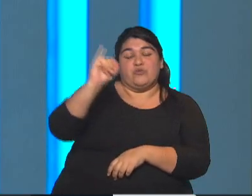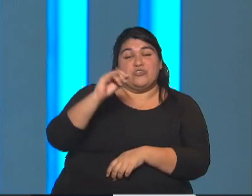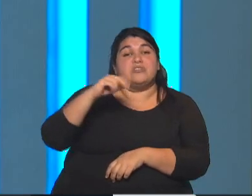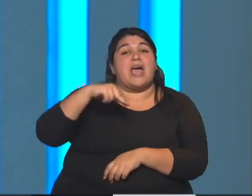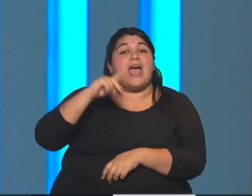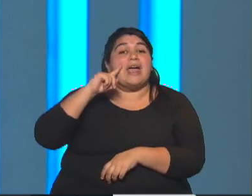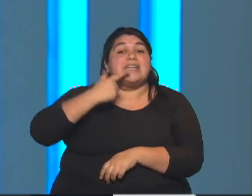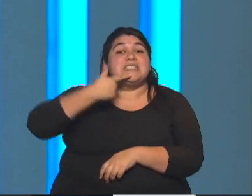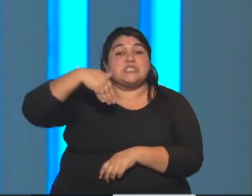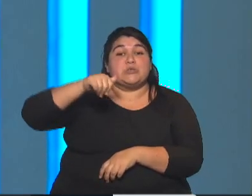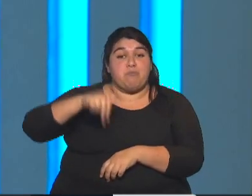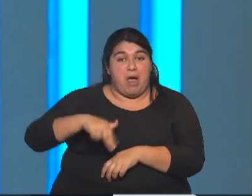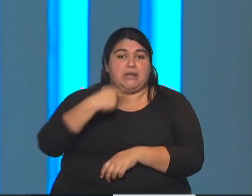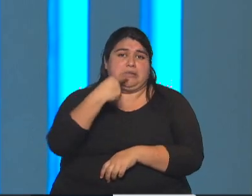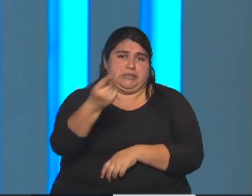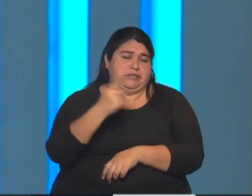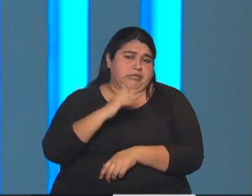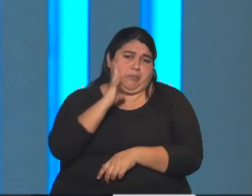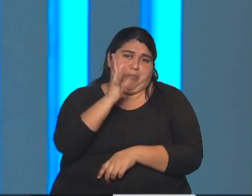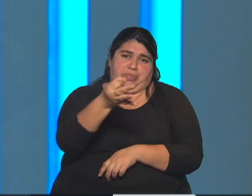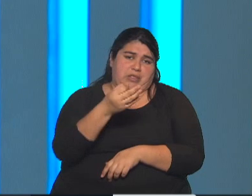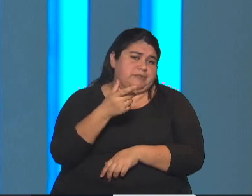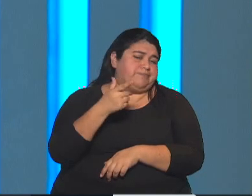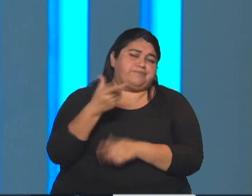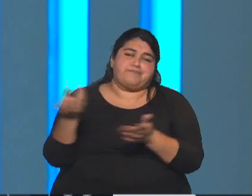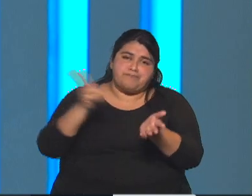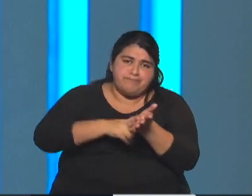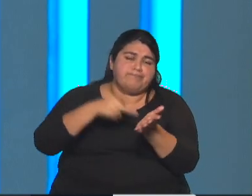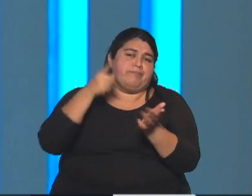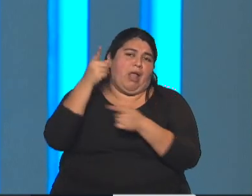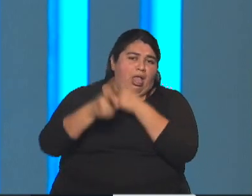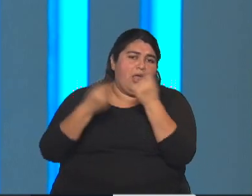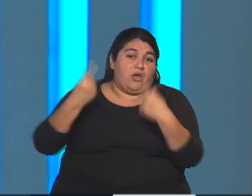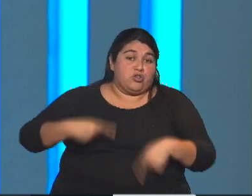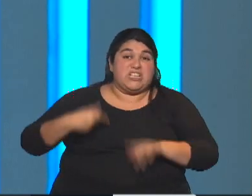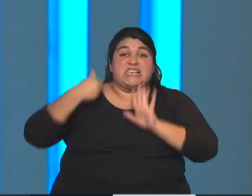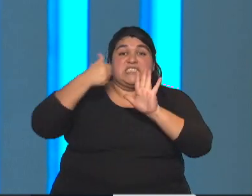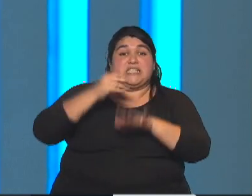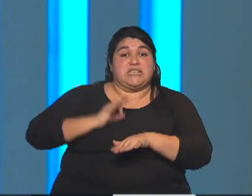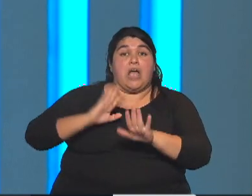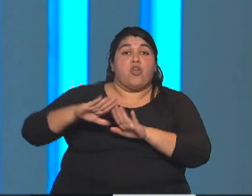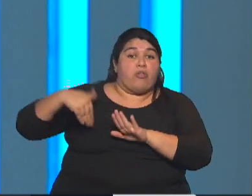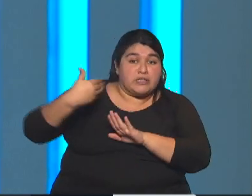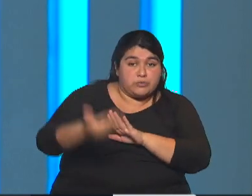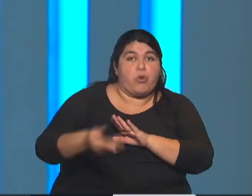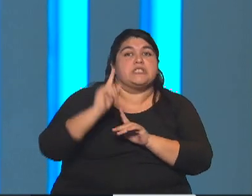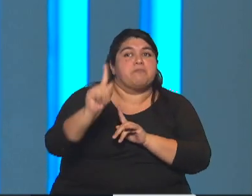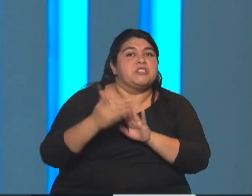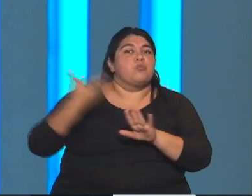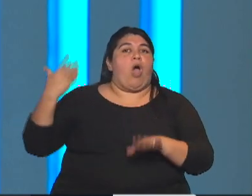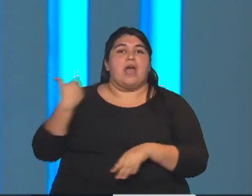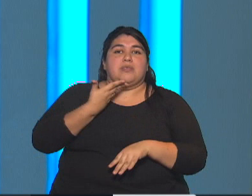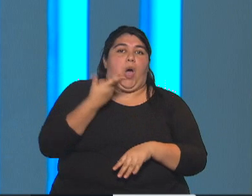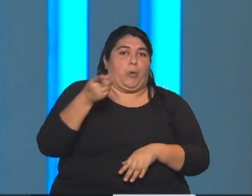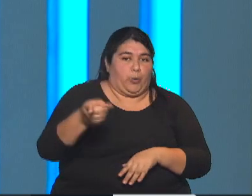dos meses consideró que eso era inviable, se le reabrieron, lo estigmatizaron y seis años después terminaron diciendo lo mismo que había dicho él en esos dos